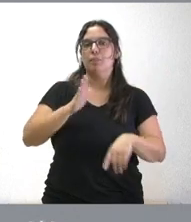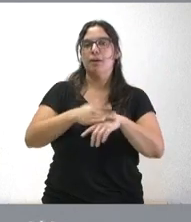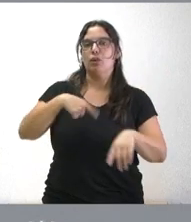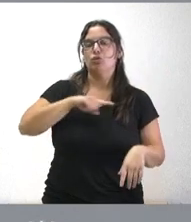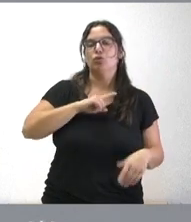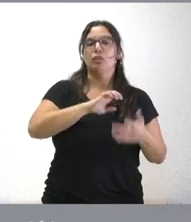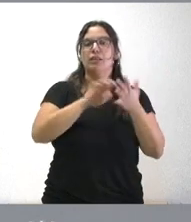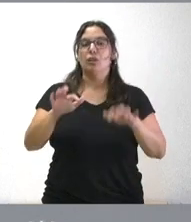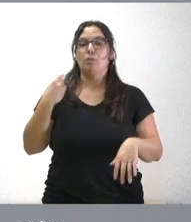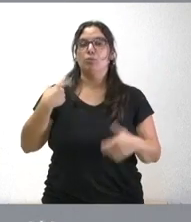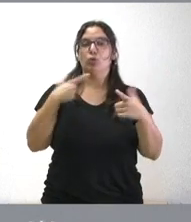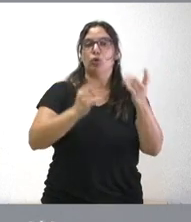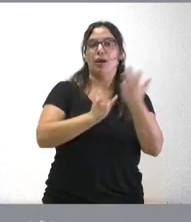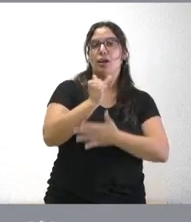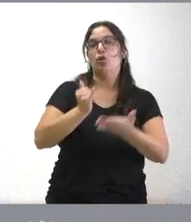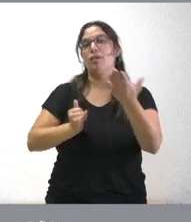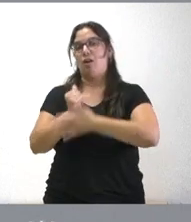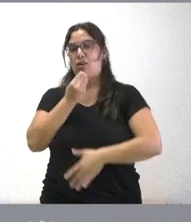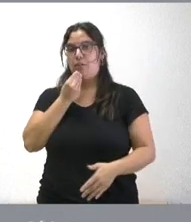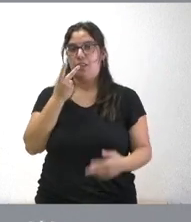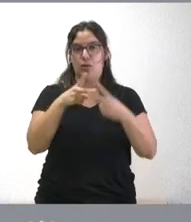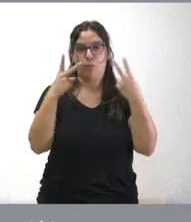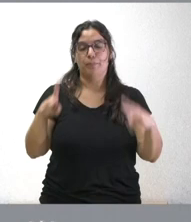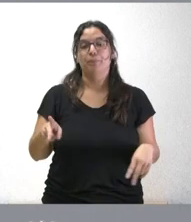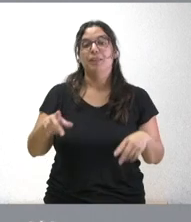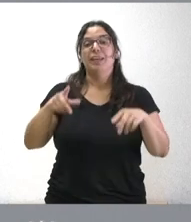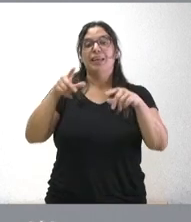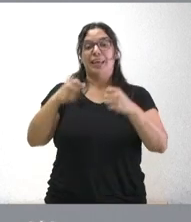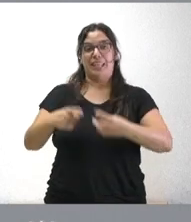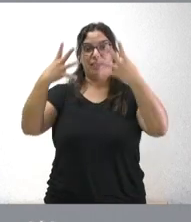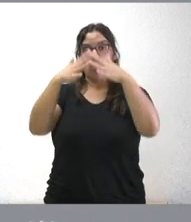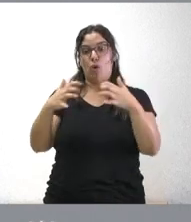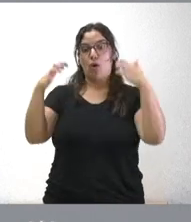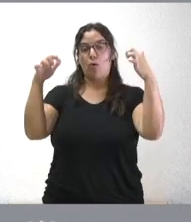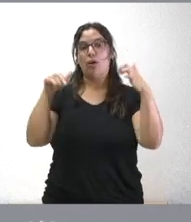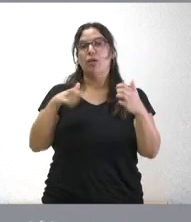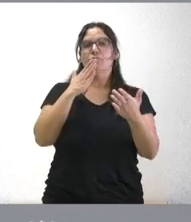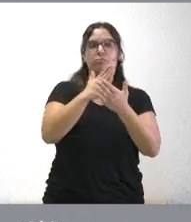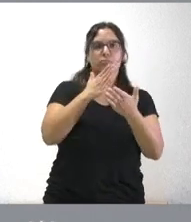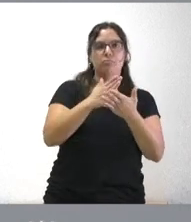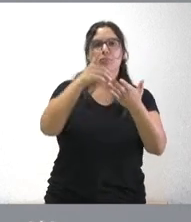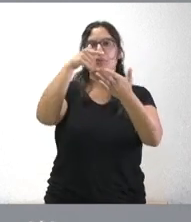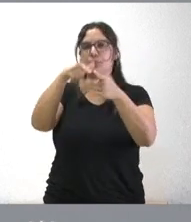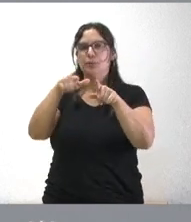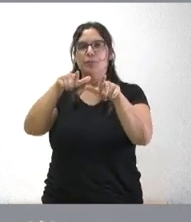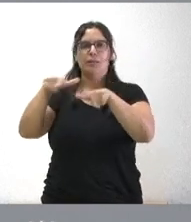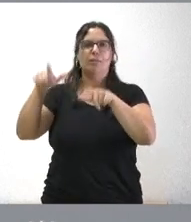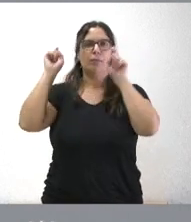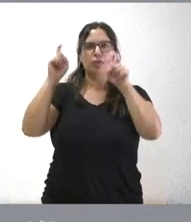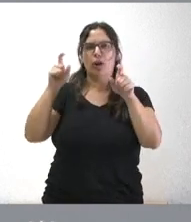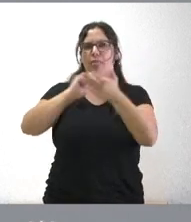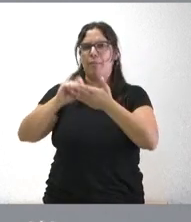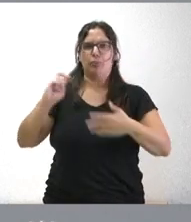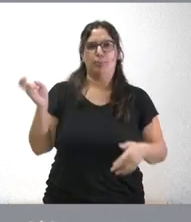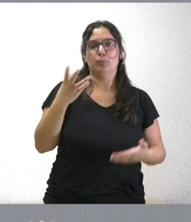agroalimentario. El edificio del Aulario va a albergar numerosas aulas, laboratorios, talleres y espacios docentes y